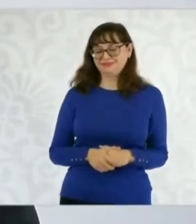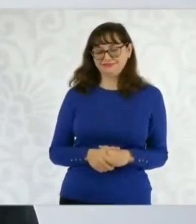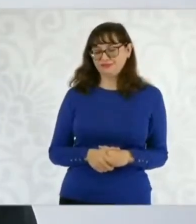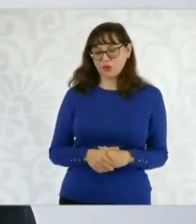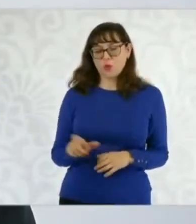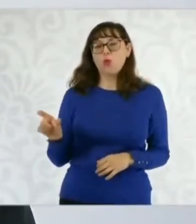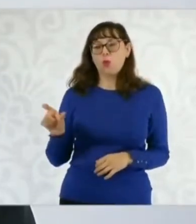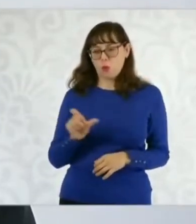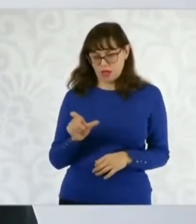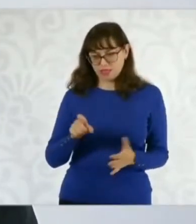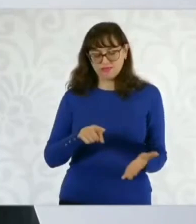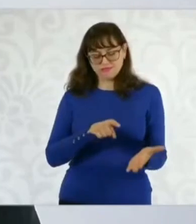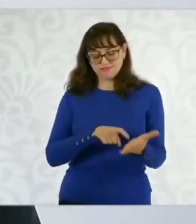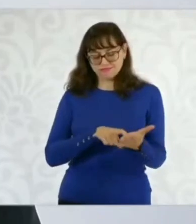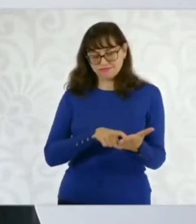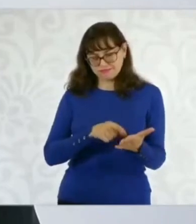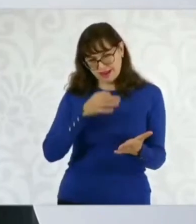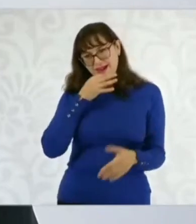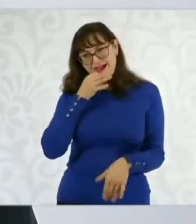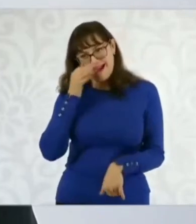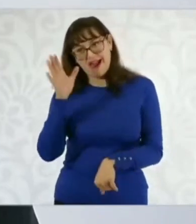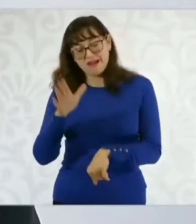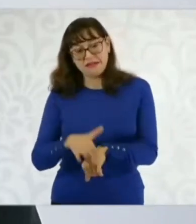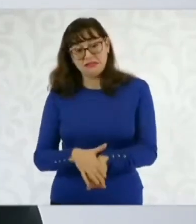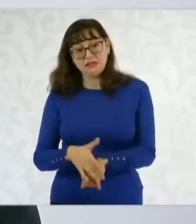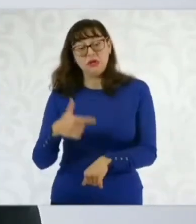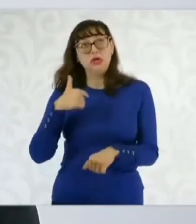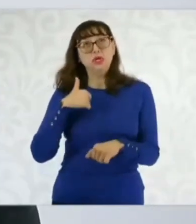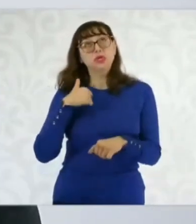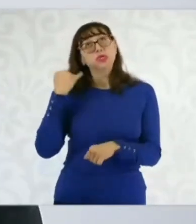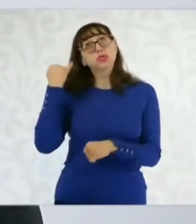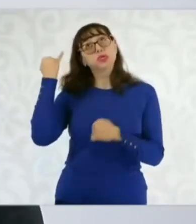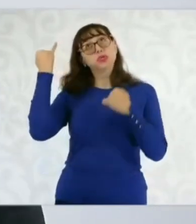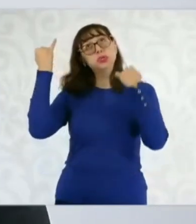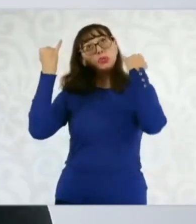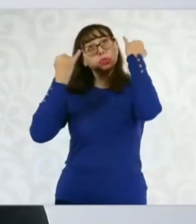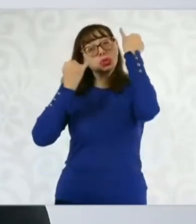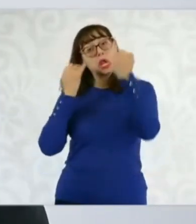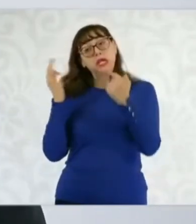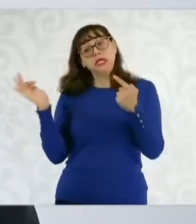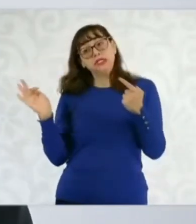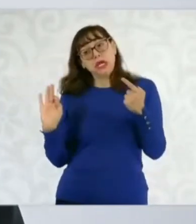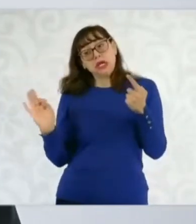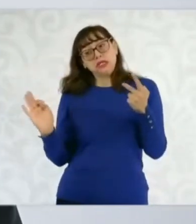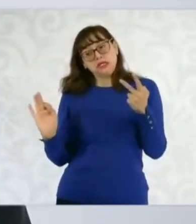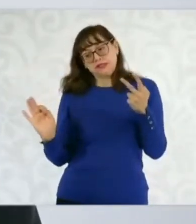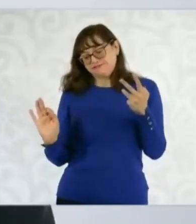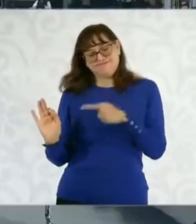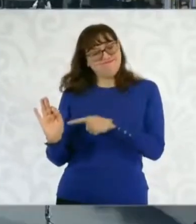cuando sea procedente, pero no podemos adelantarnos a hacer una serie de hipótesis que no tenemos probadas.